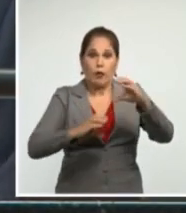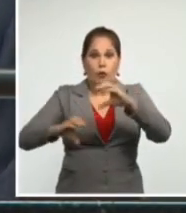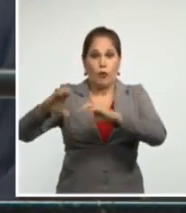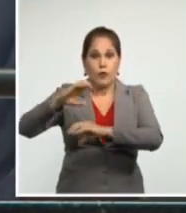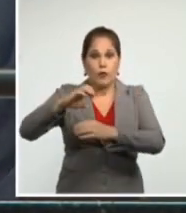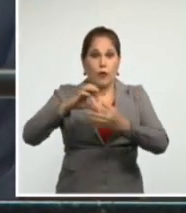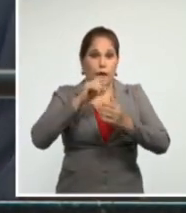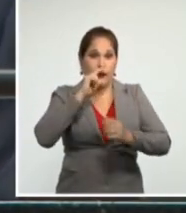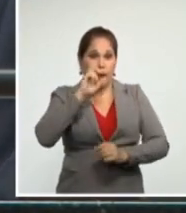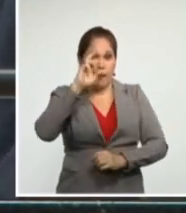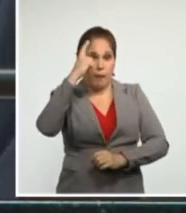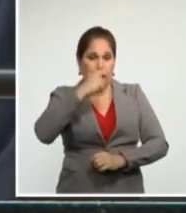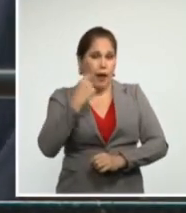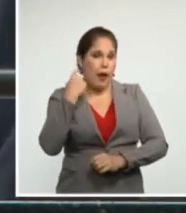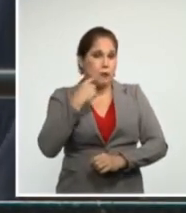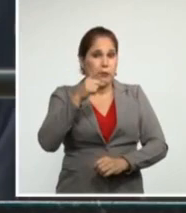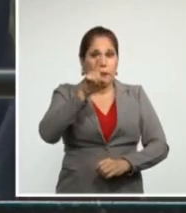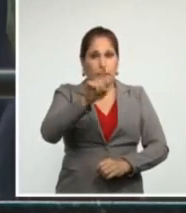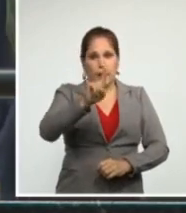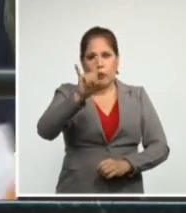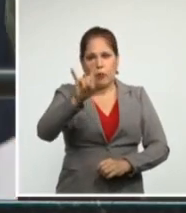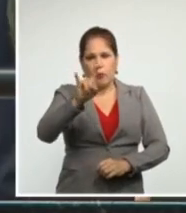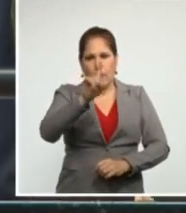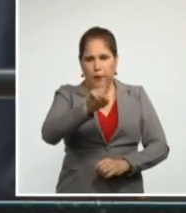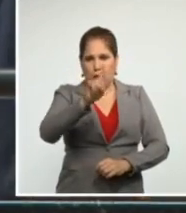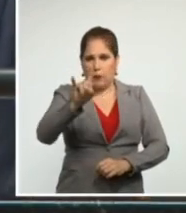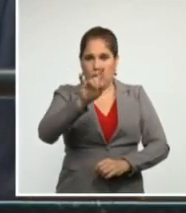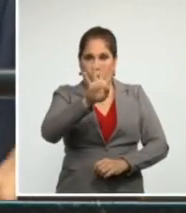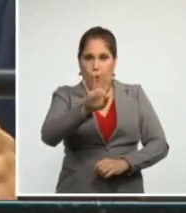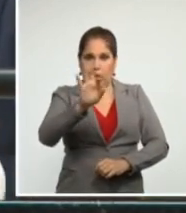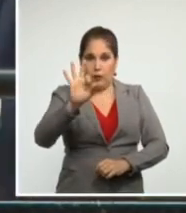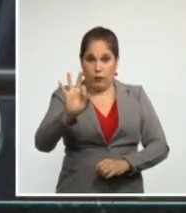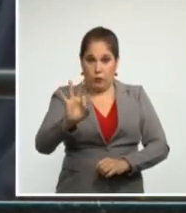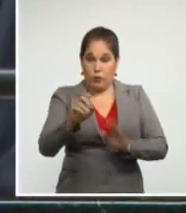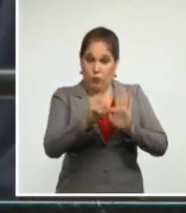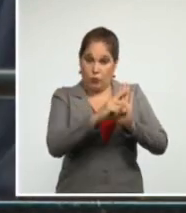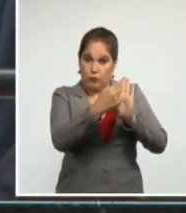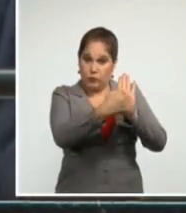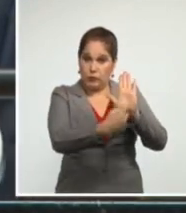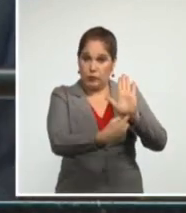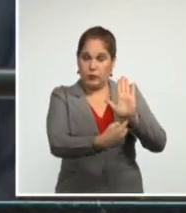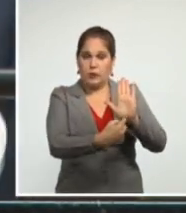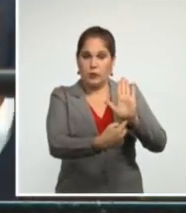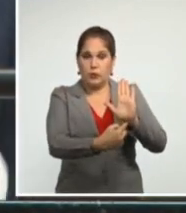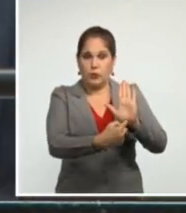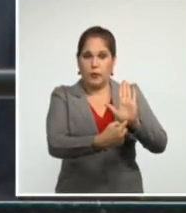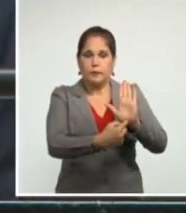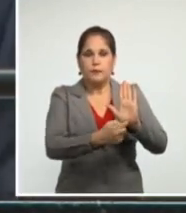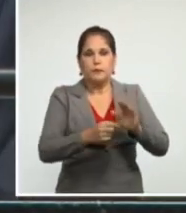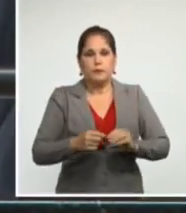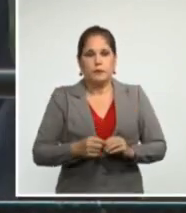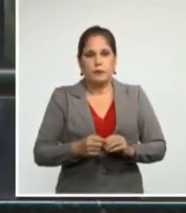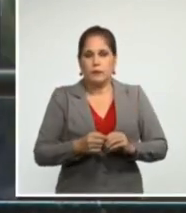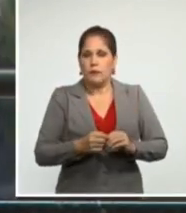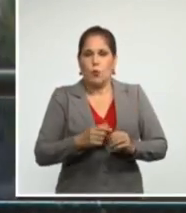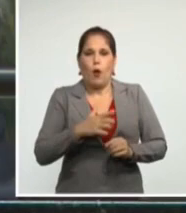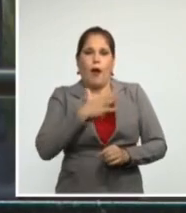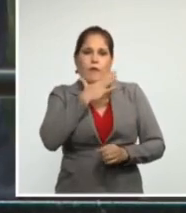de 1948 constituye un acto de genocidio.